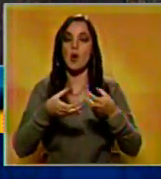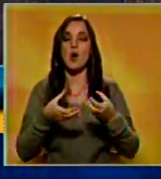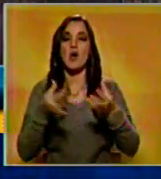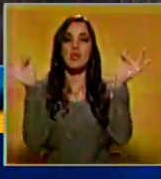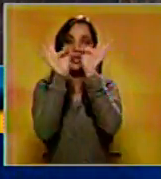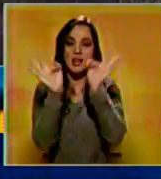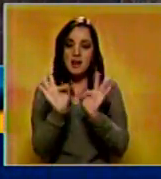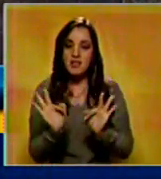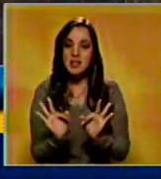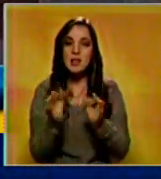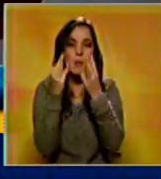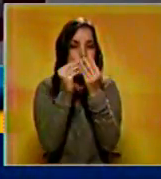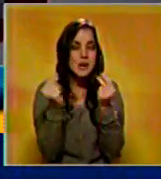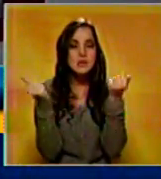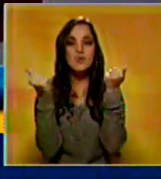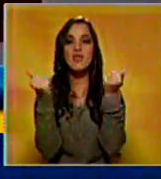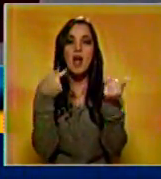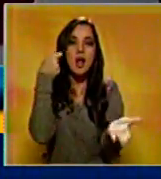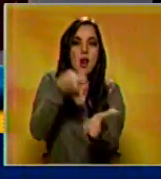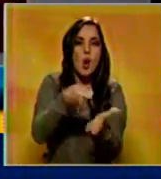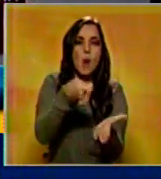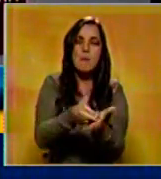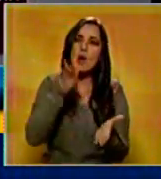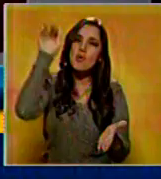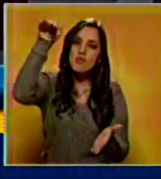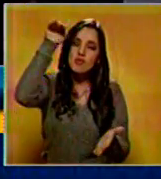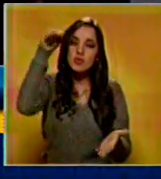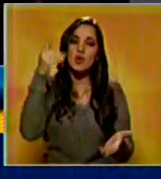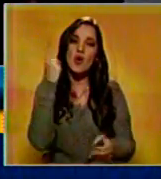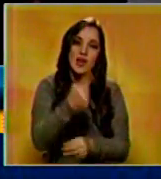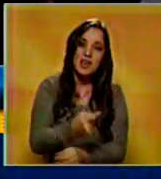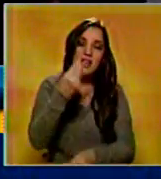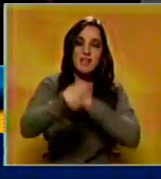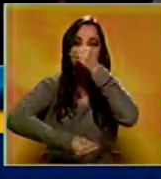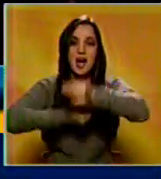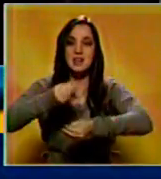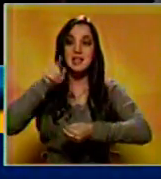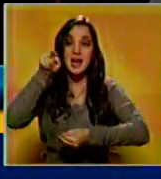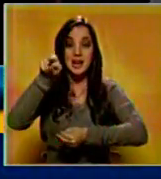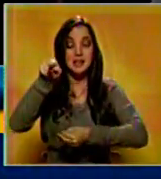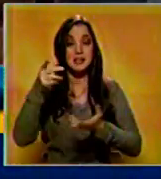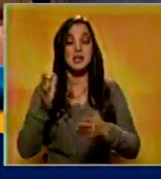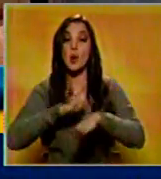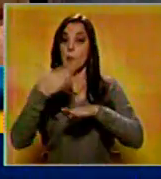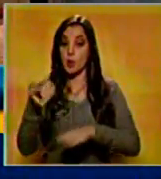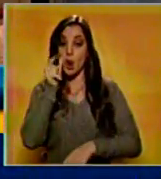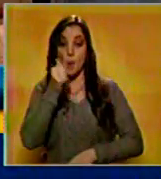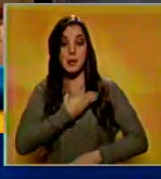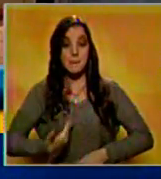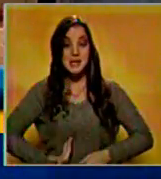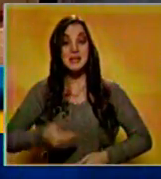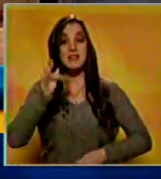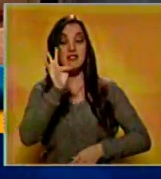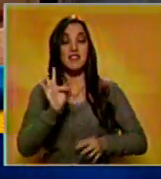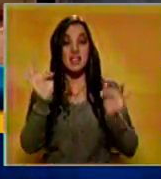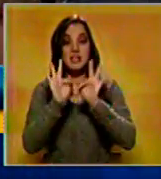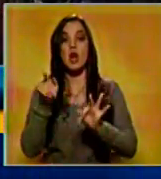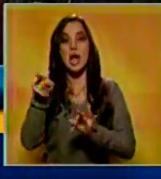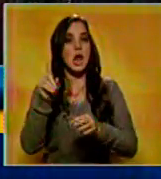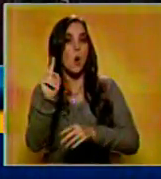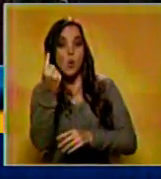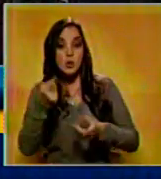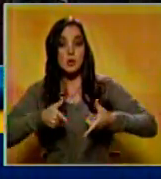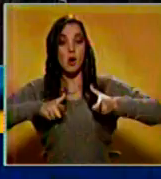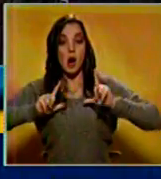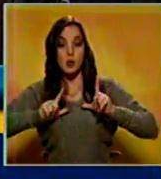Federación para resolver los pagos a futuro que debe hacer este organismo, ya que Rafael Esquivel era la única persona autorizada